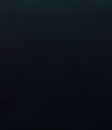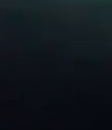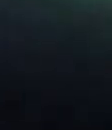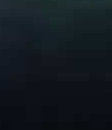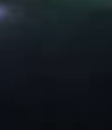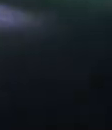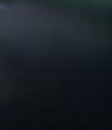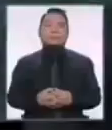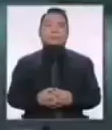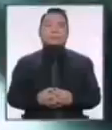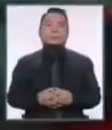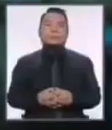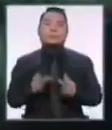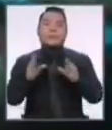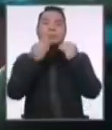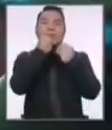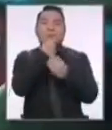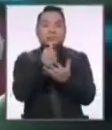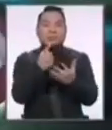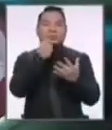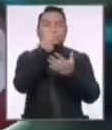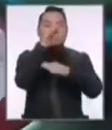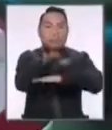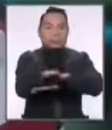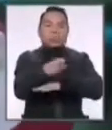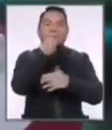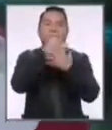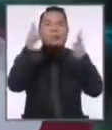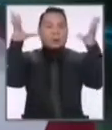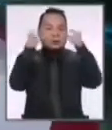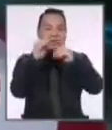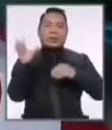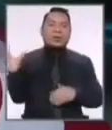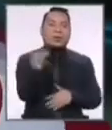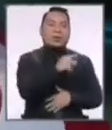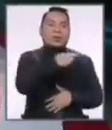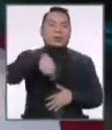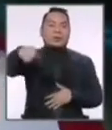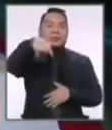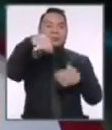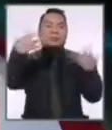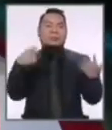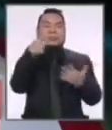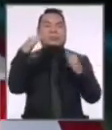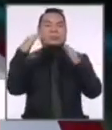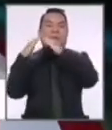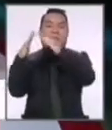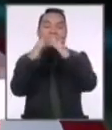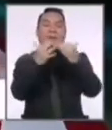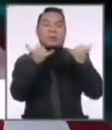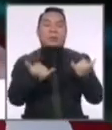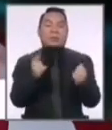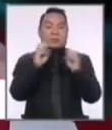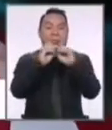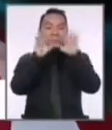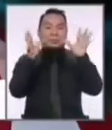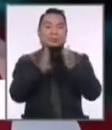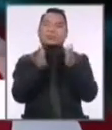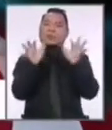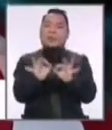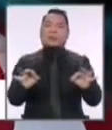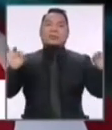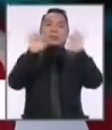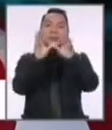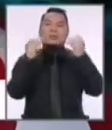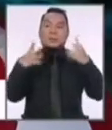¿Cómo están amigos? Muy buenas tardes, muy buenas noches a todos aquellos que están en sus casas. Hoy es un día muy